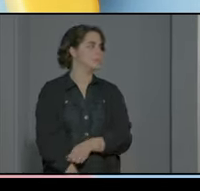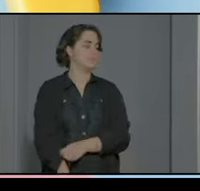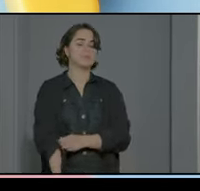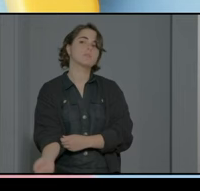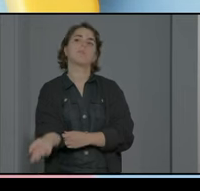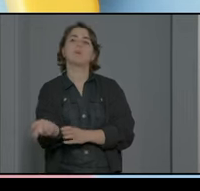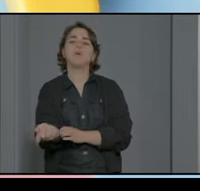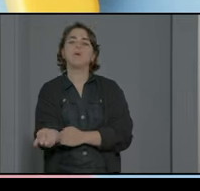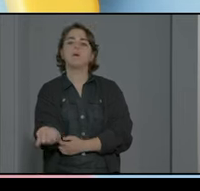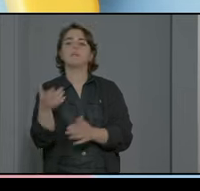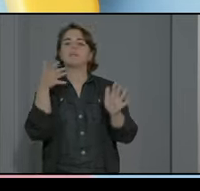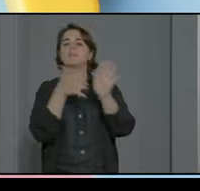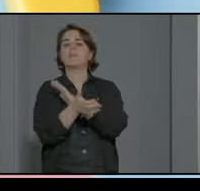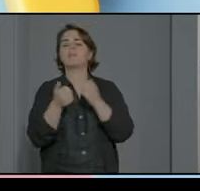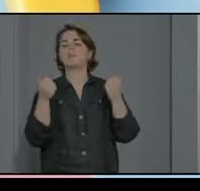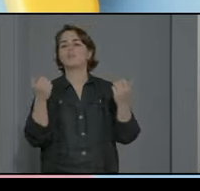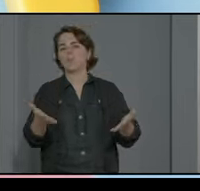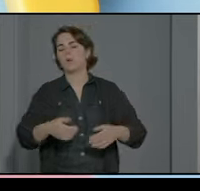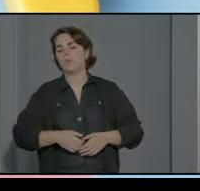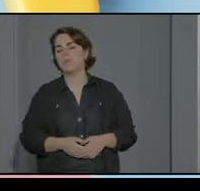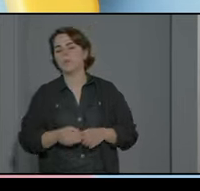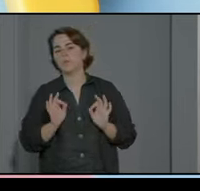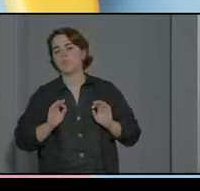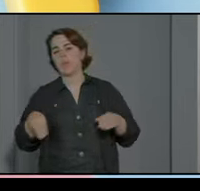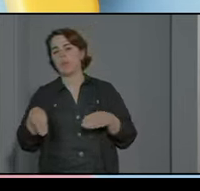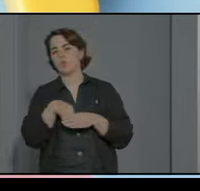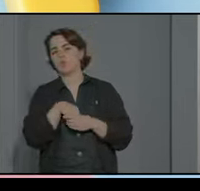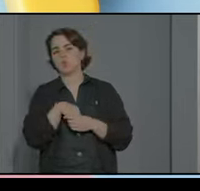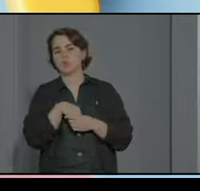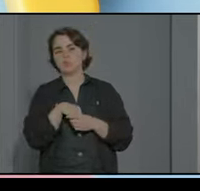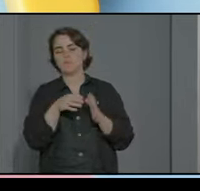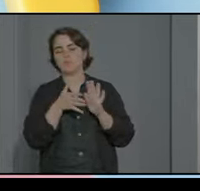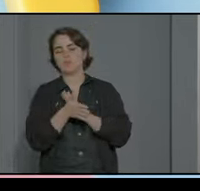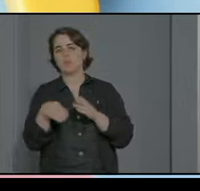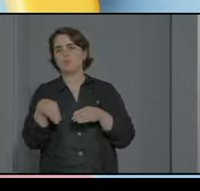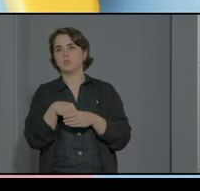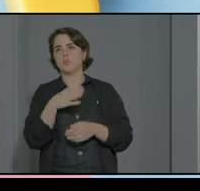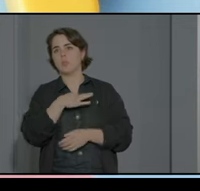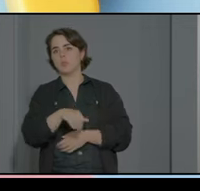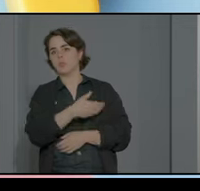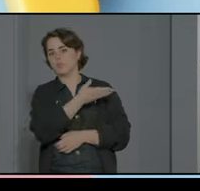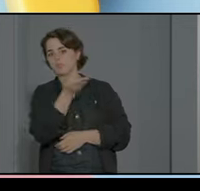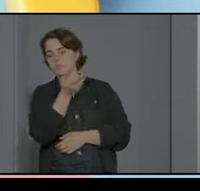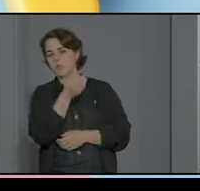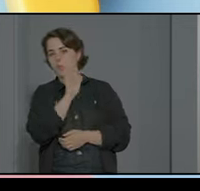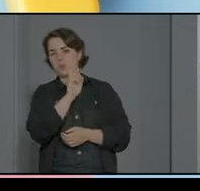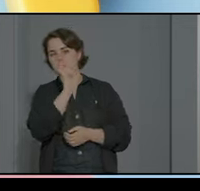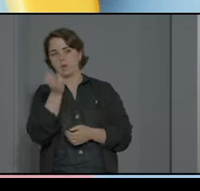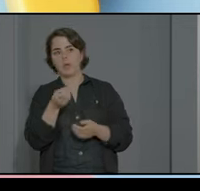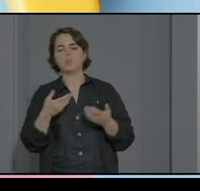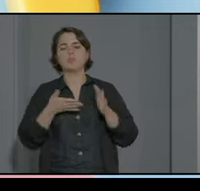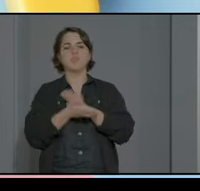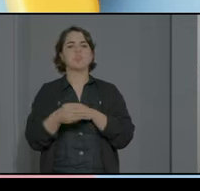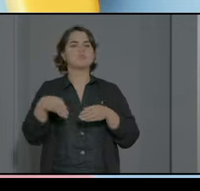encontramos una definición de inclusión puede ser esta puede ser otra cualquiera que es la